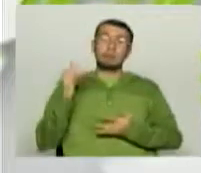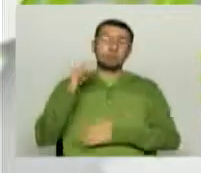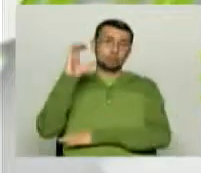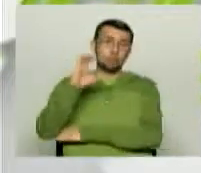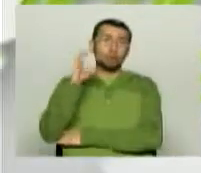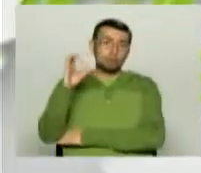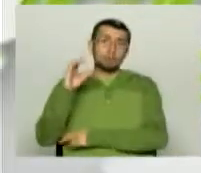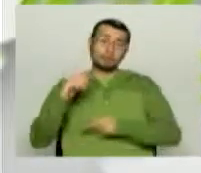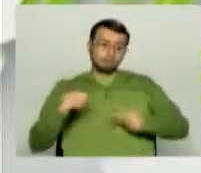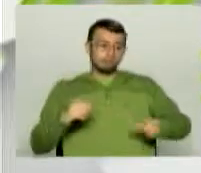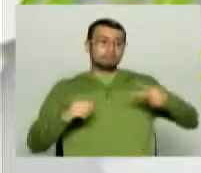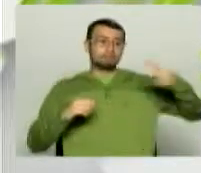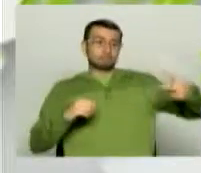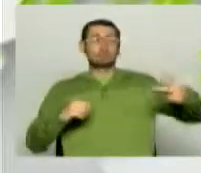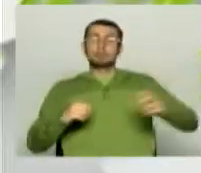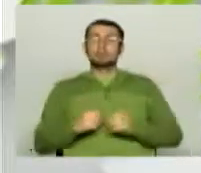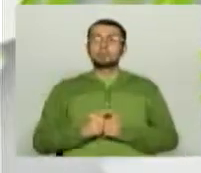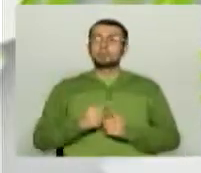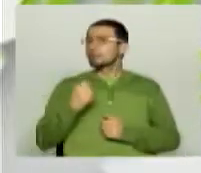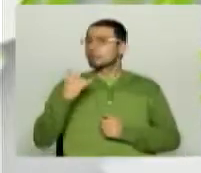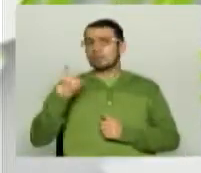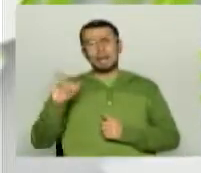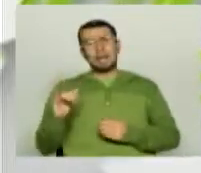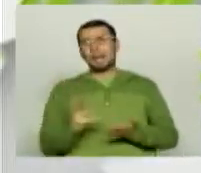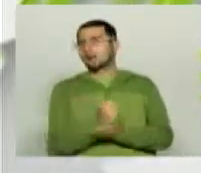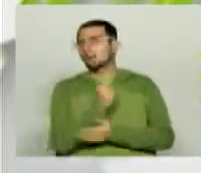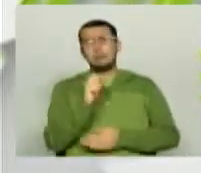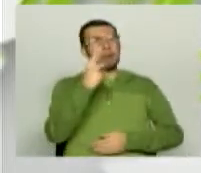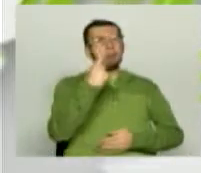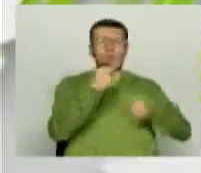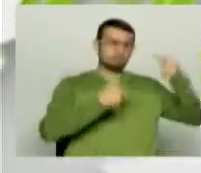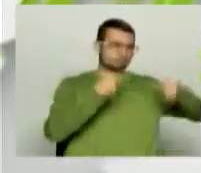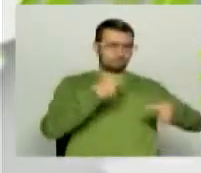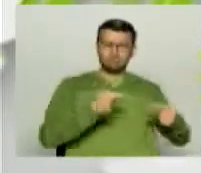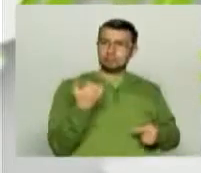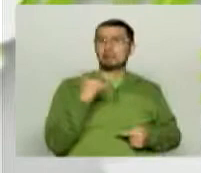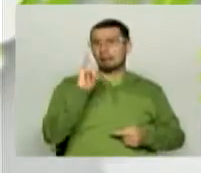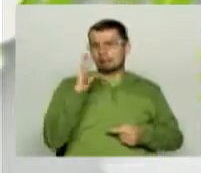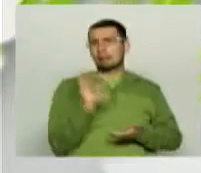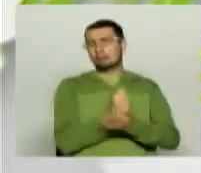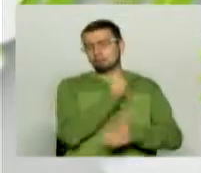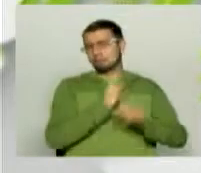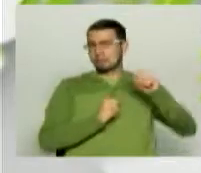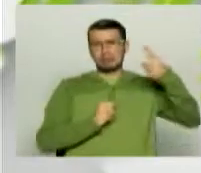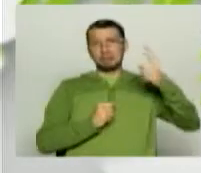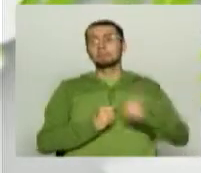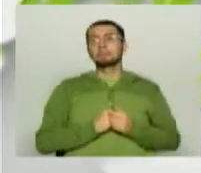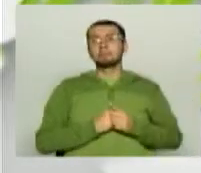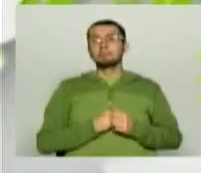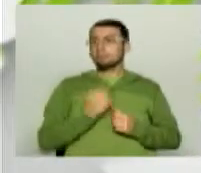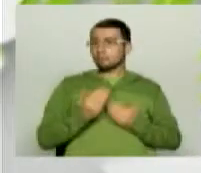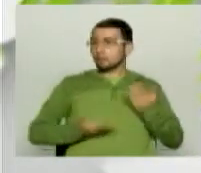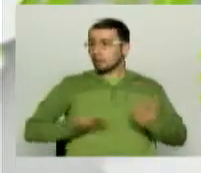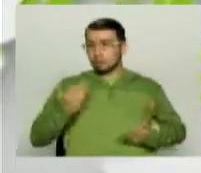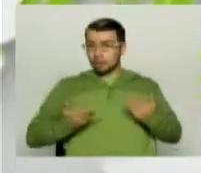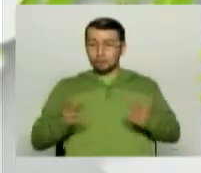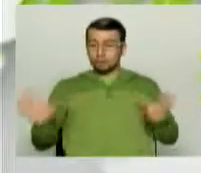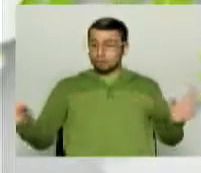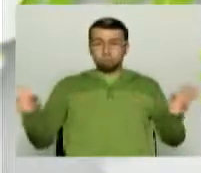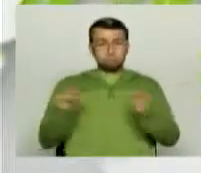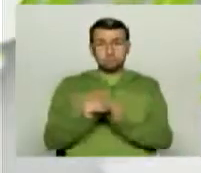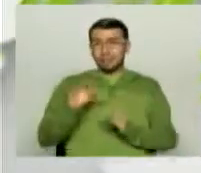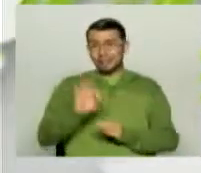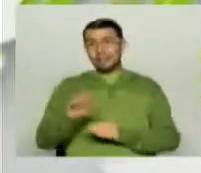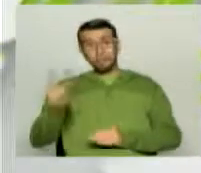popularmente en el marcador, ya gana un primer partido que es fundamental y en ese orden de ideas pues ya de los 32 van a quedar